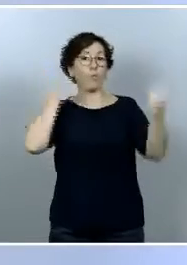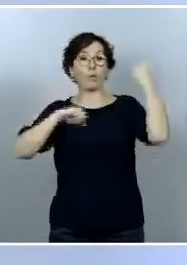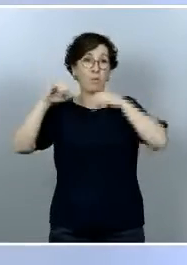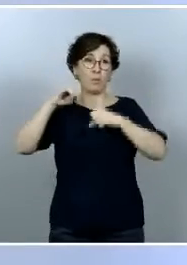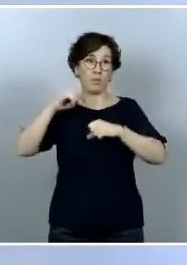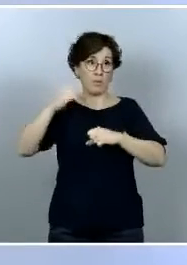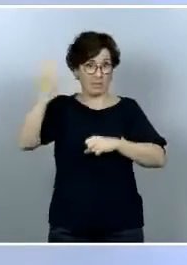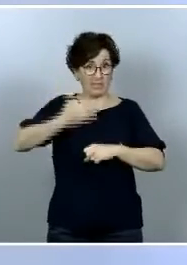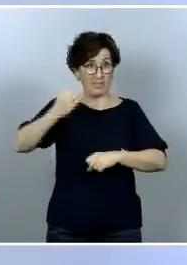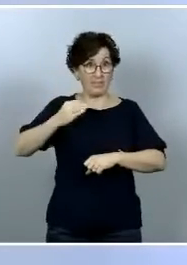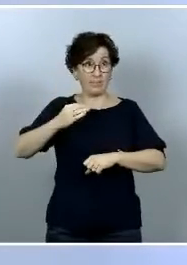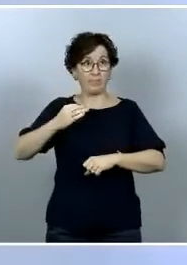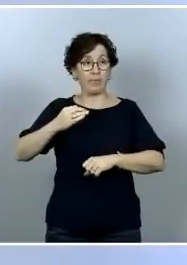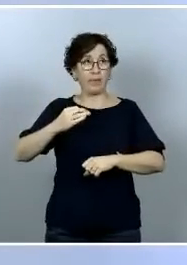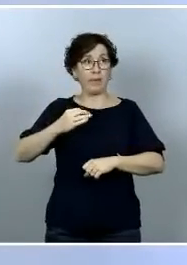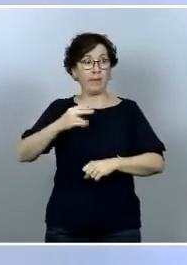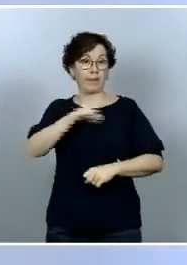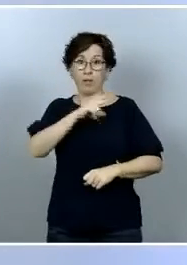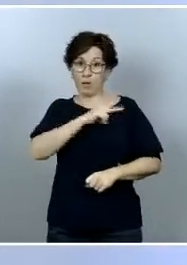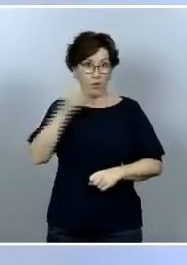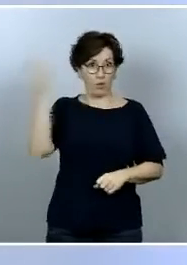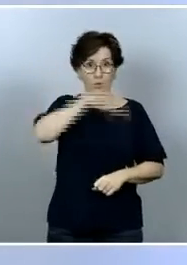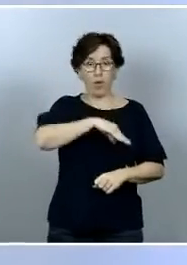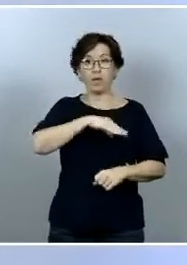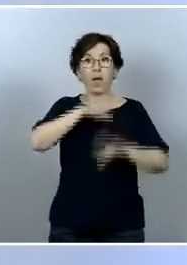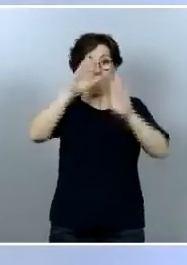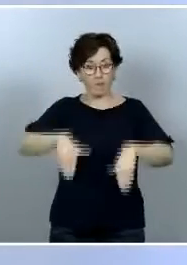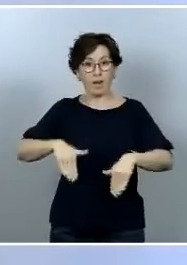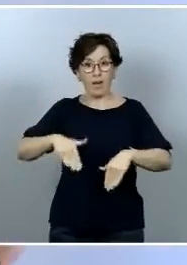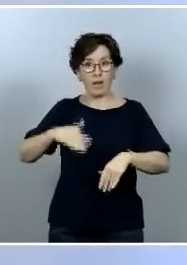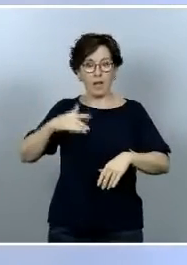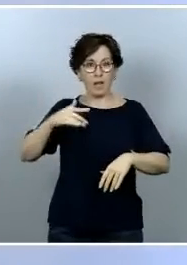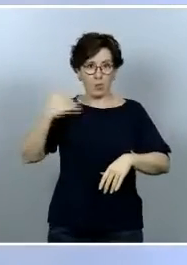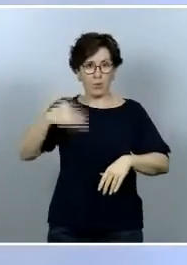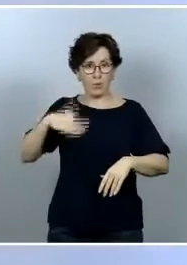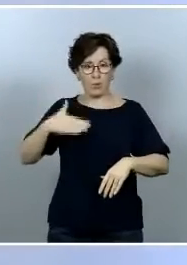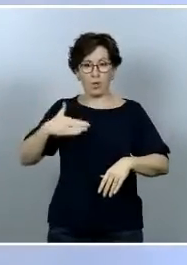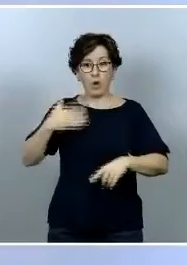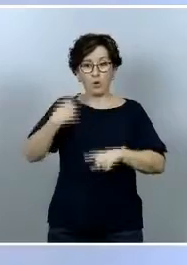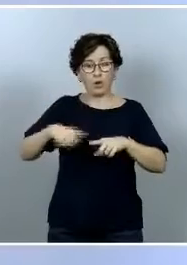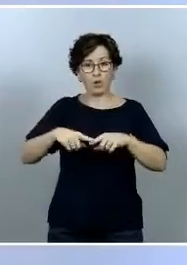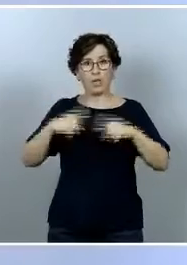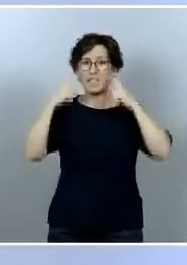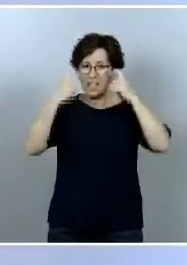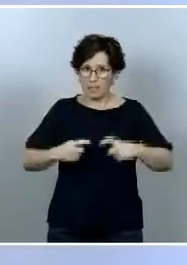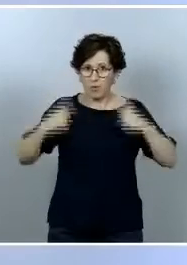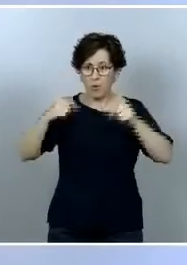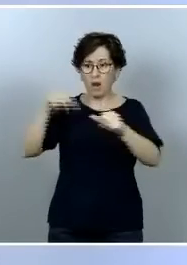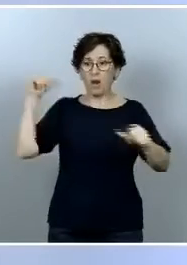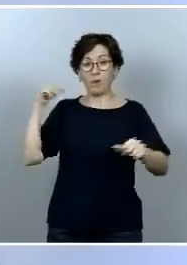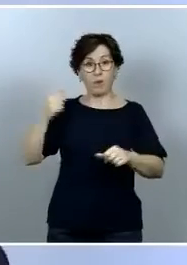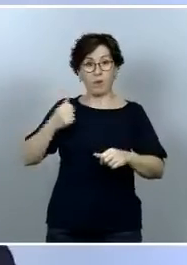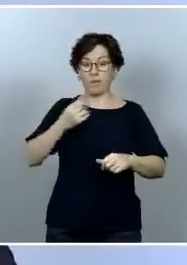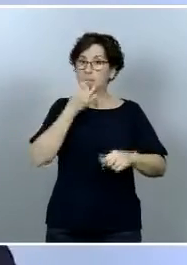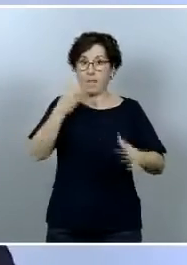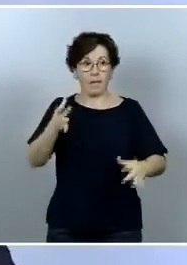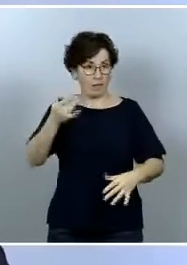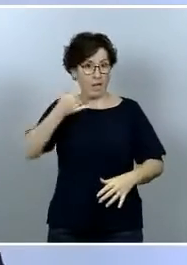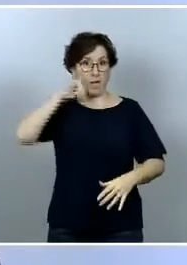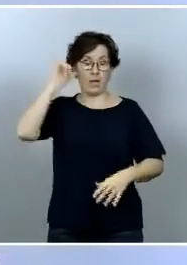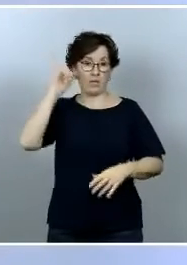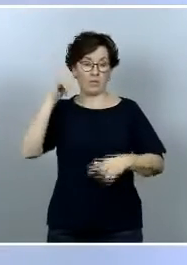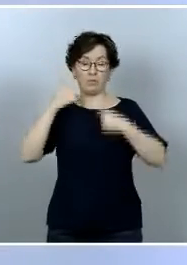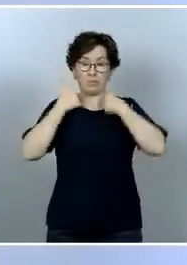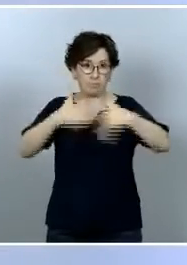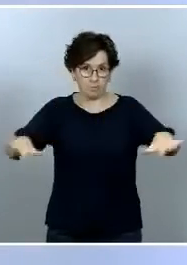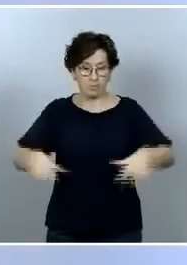en riesgo todo lo que hemos conseguido con tanto esfuerzo estos últimos días nada más por mi parte a disposición de las preguntas que tengan a bien formular